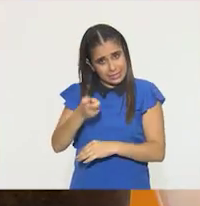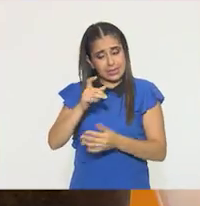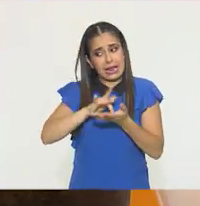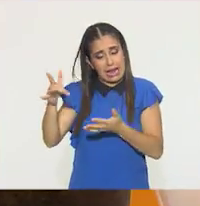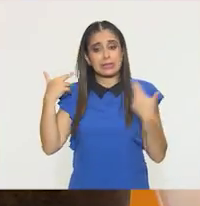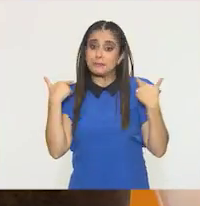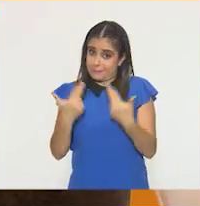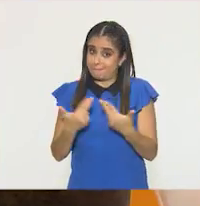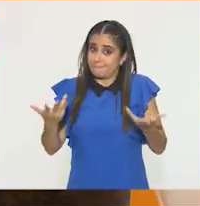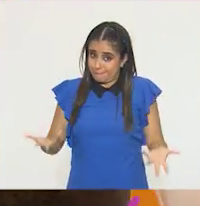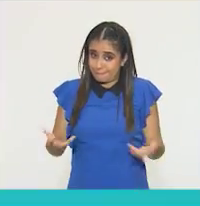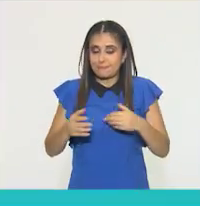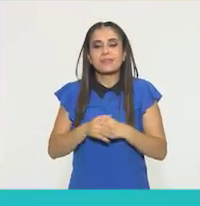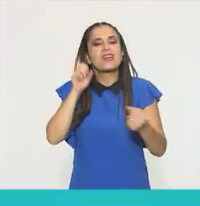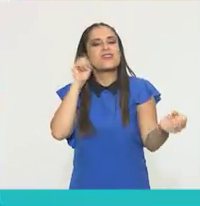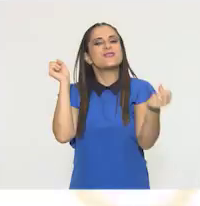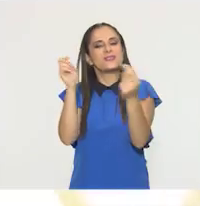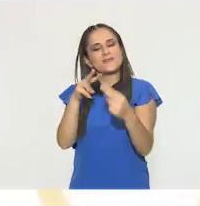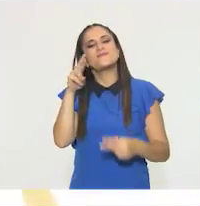muy pronto.